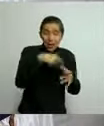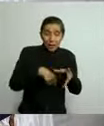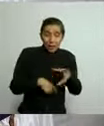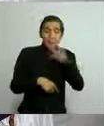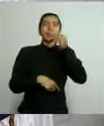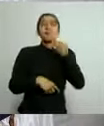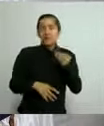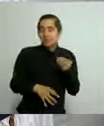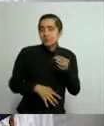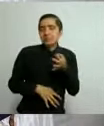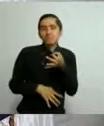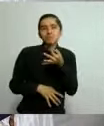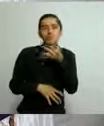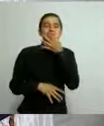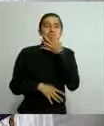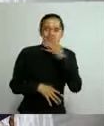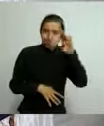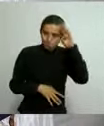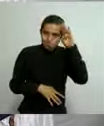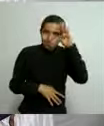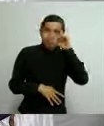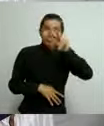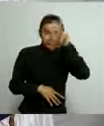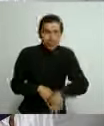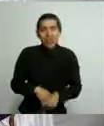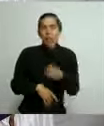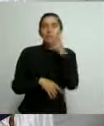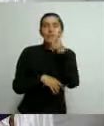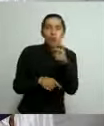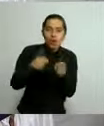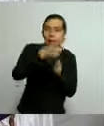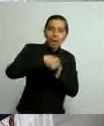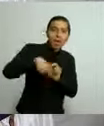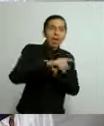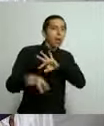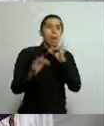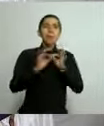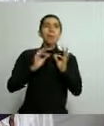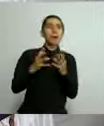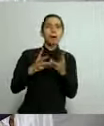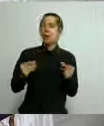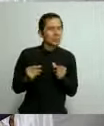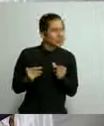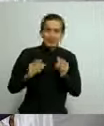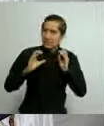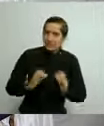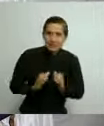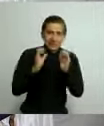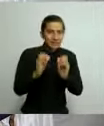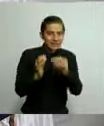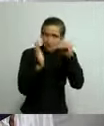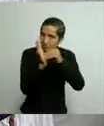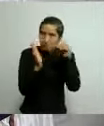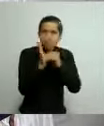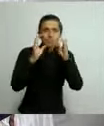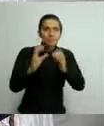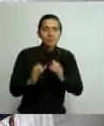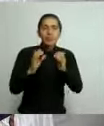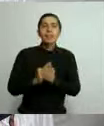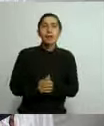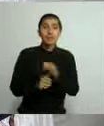contagiarte es muy alto. Por eso no relajemos las medidas. Finalmente les informo que